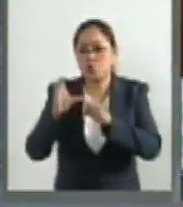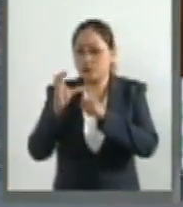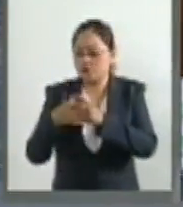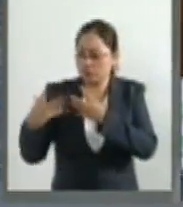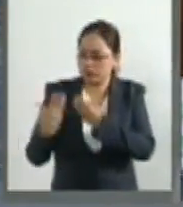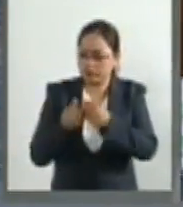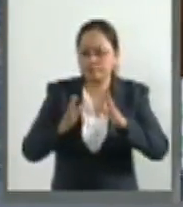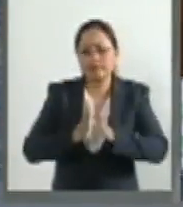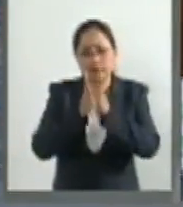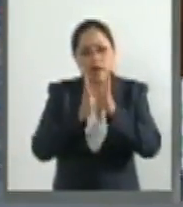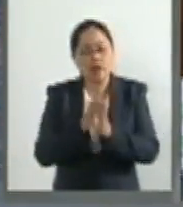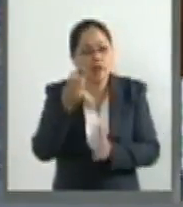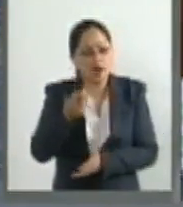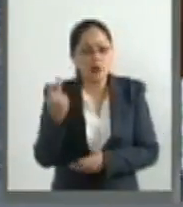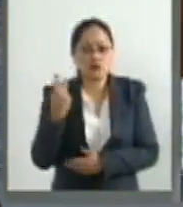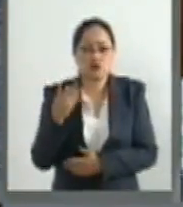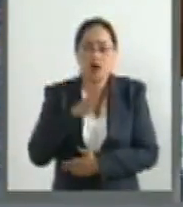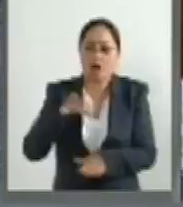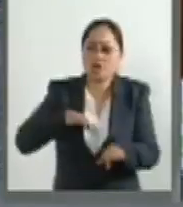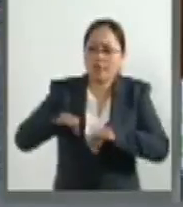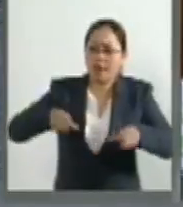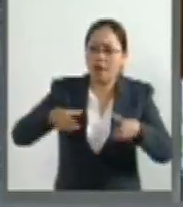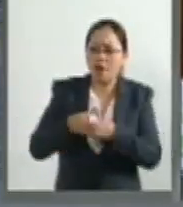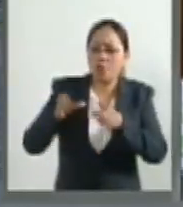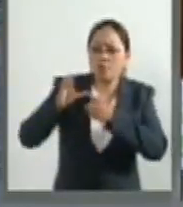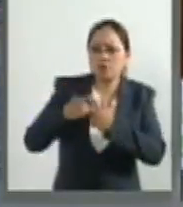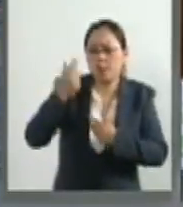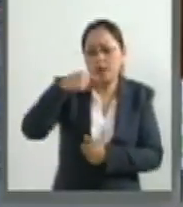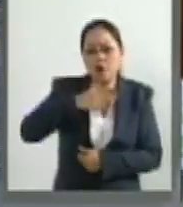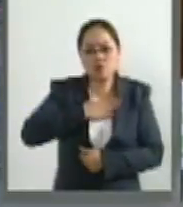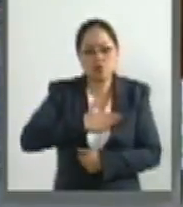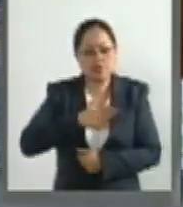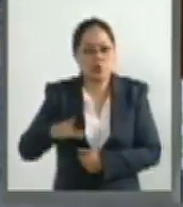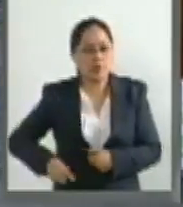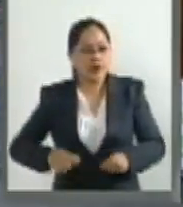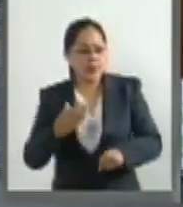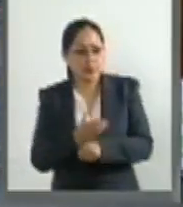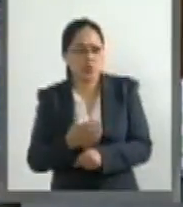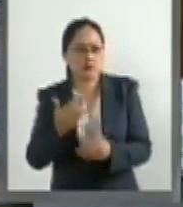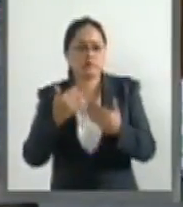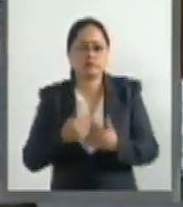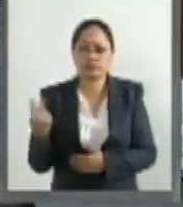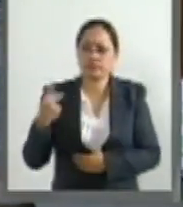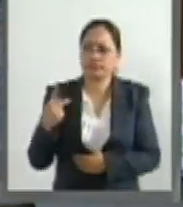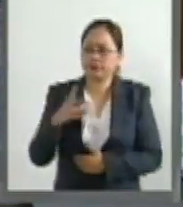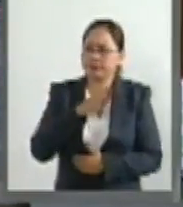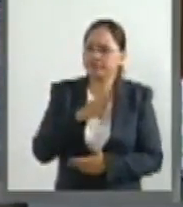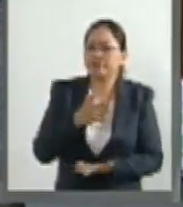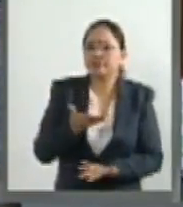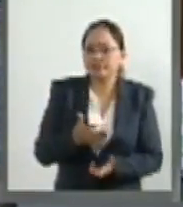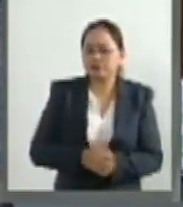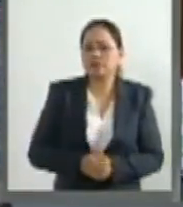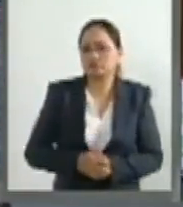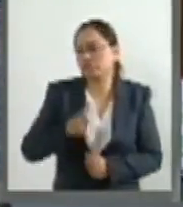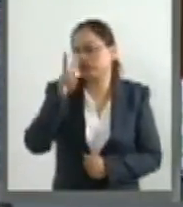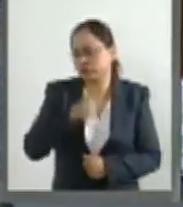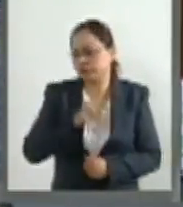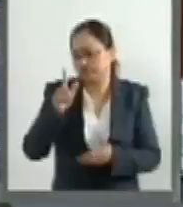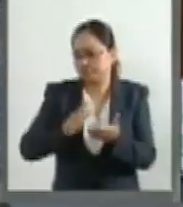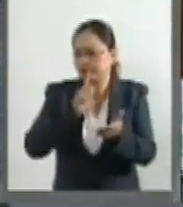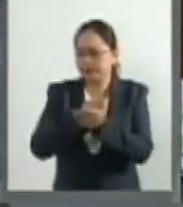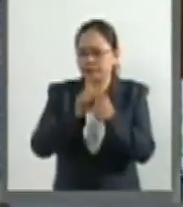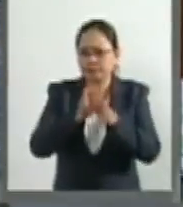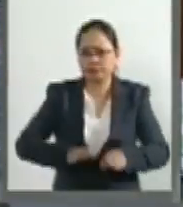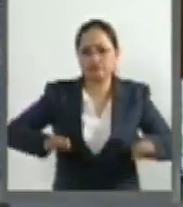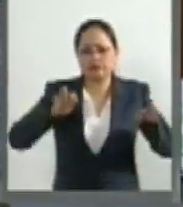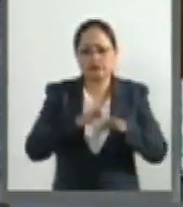además, ambos trabajando en la Comisión de Justicia y de Gobernación, hicimos grandes leyes como la Ley